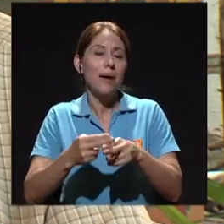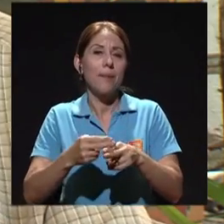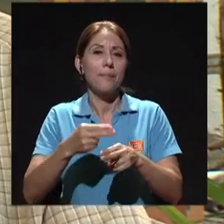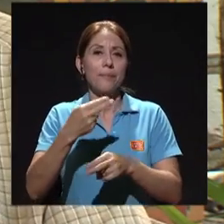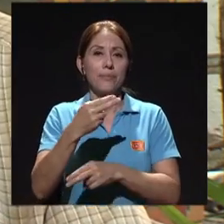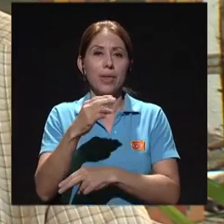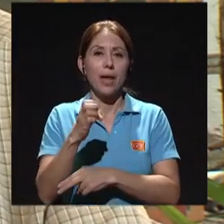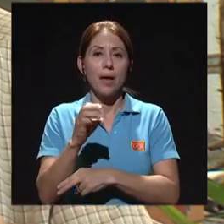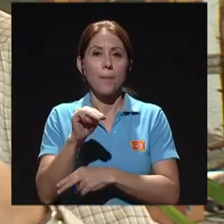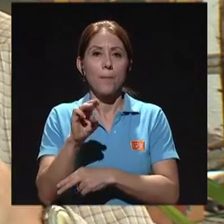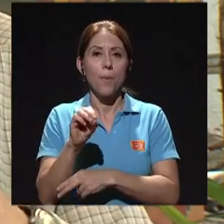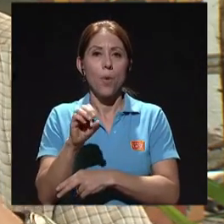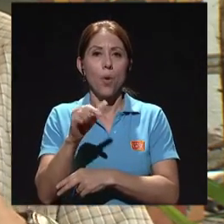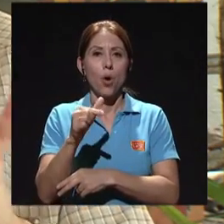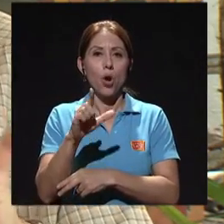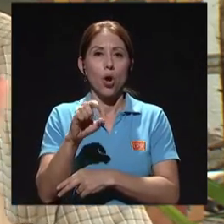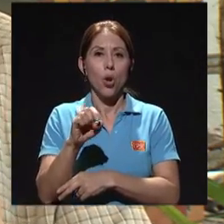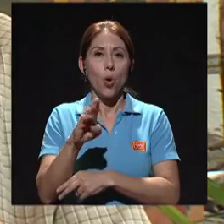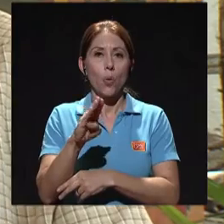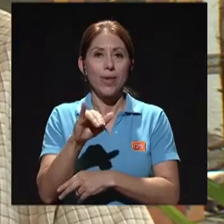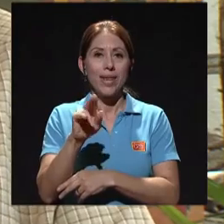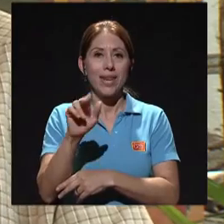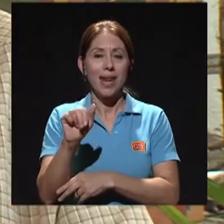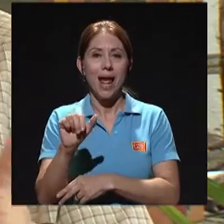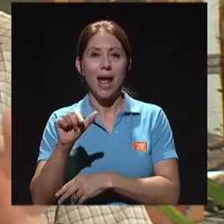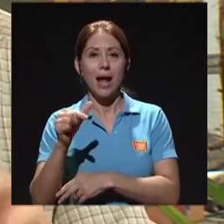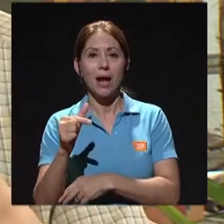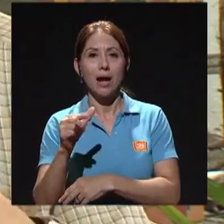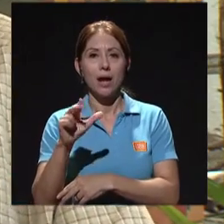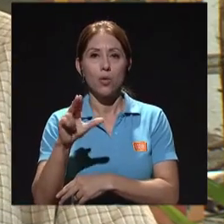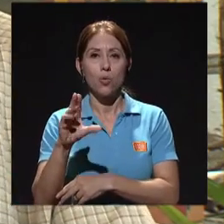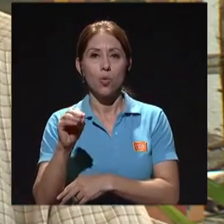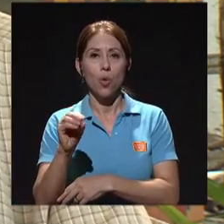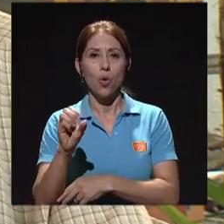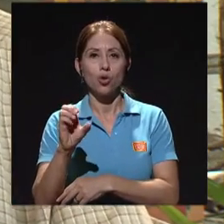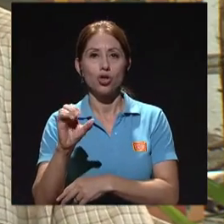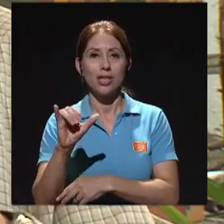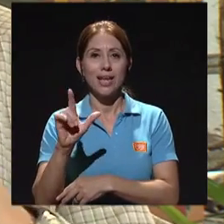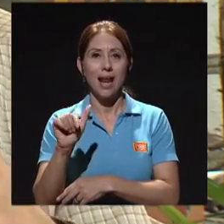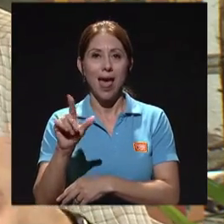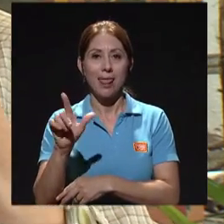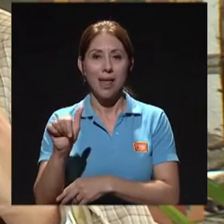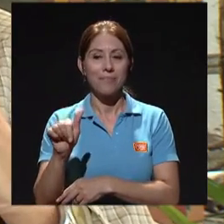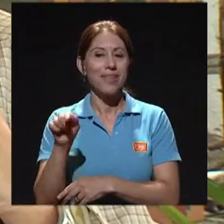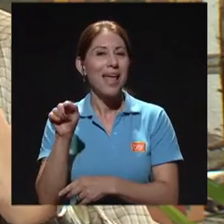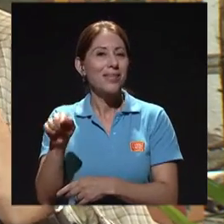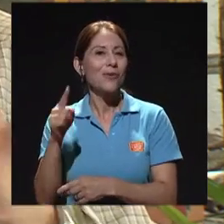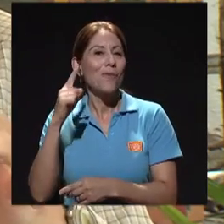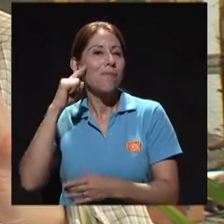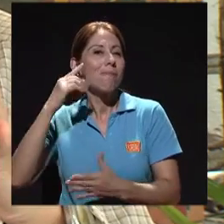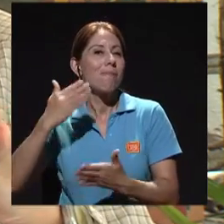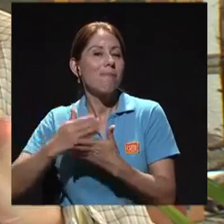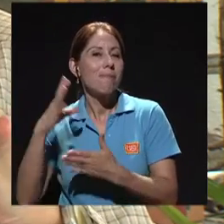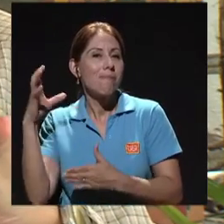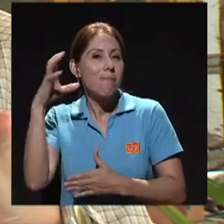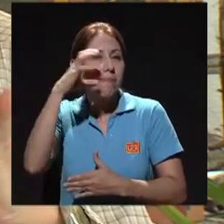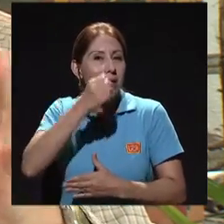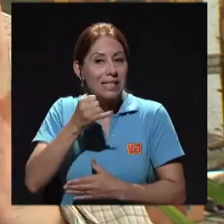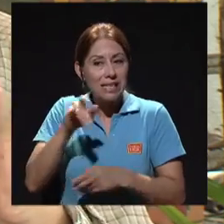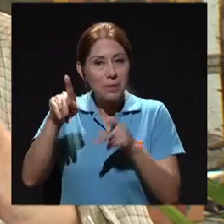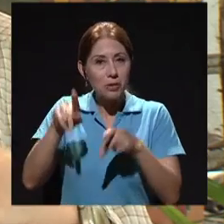hemoglobina glicosilada. Y eso es así como el detector de mentiras, digámoslo así. Porque, aunque la persona